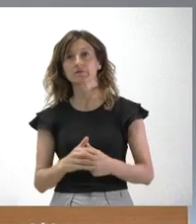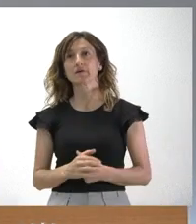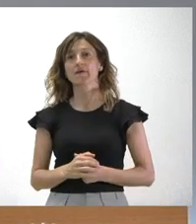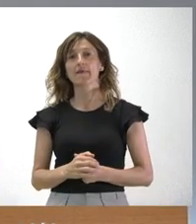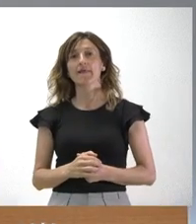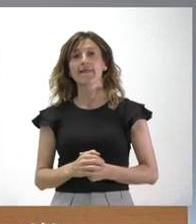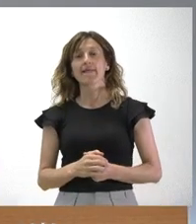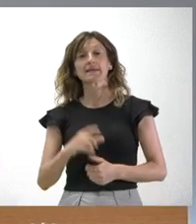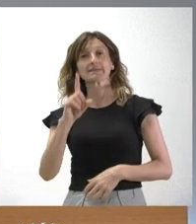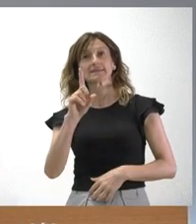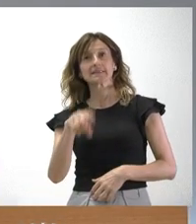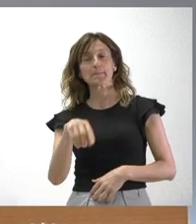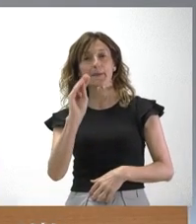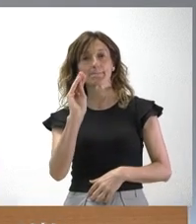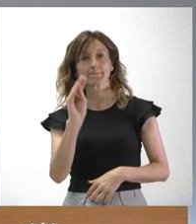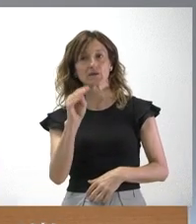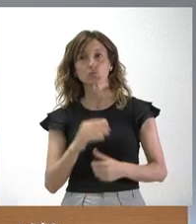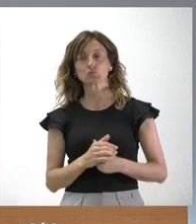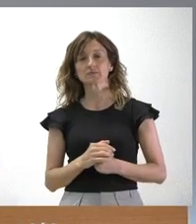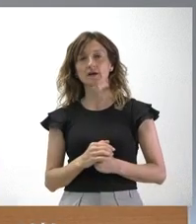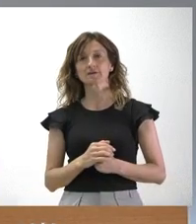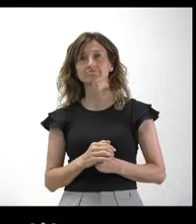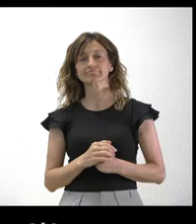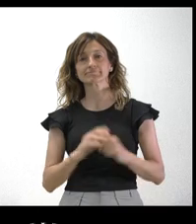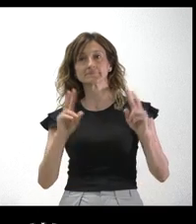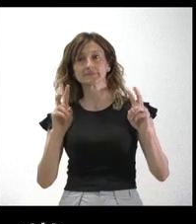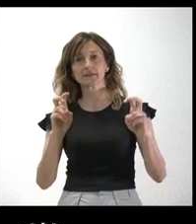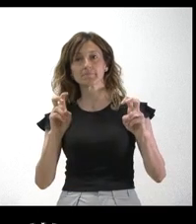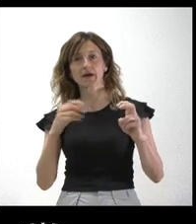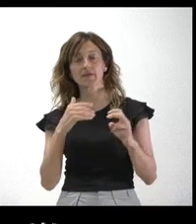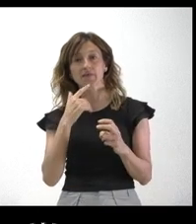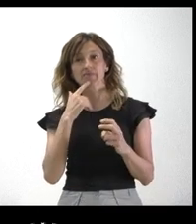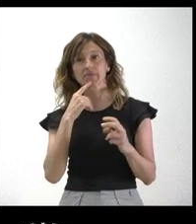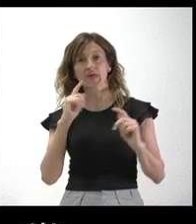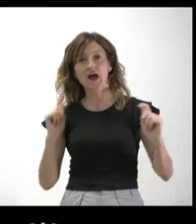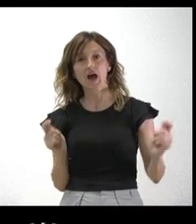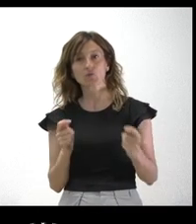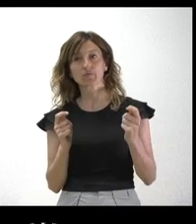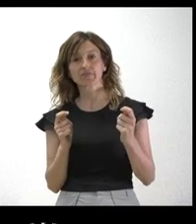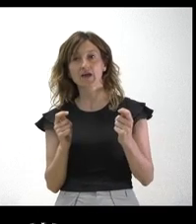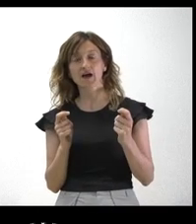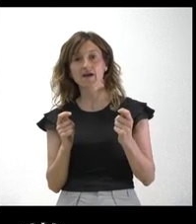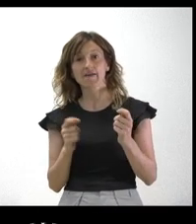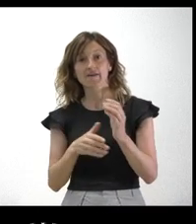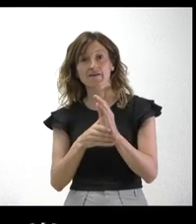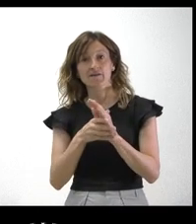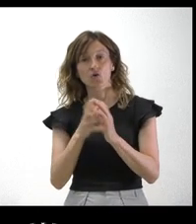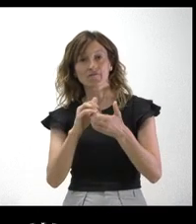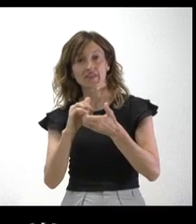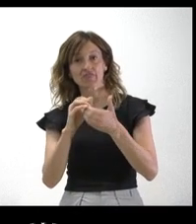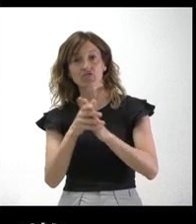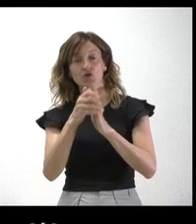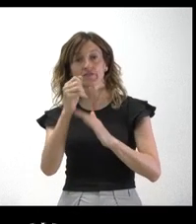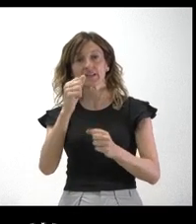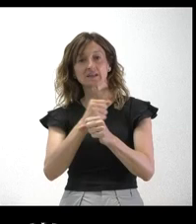Y quería preguntarle también por otro asunto, la huelga que anuncia la Confederación del Trabajo para el Transporte